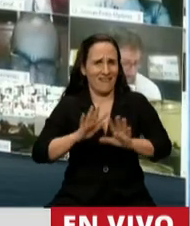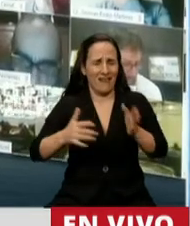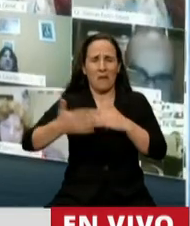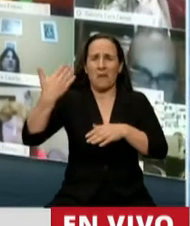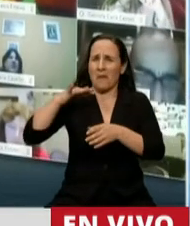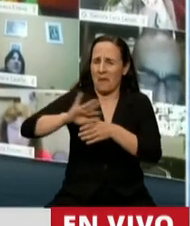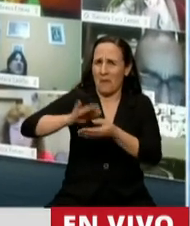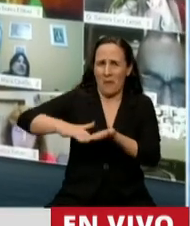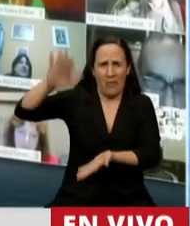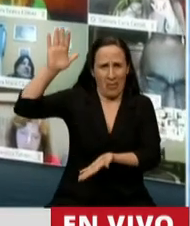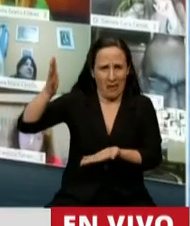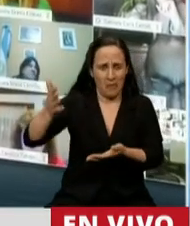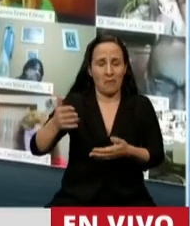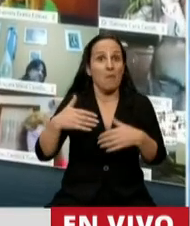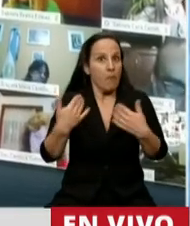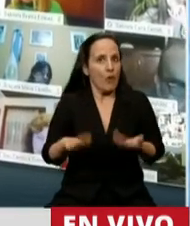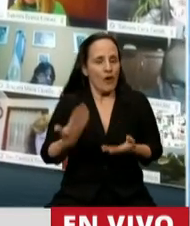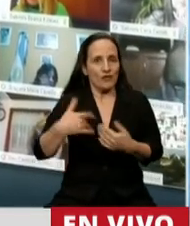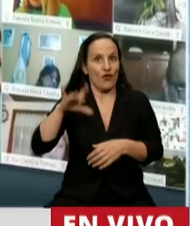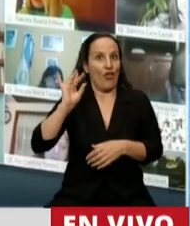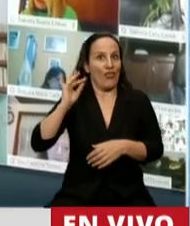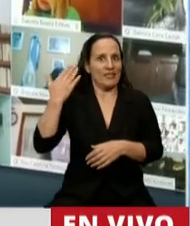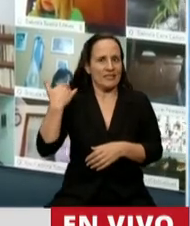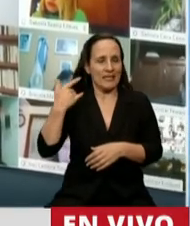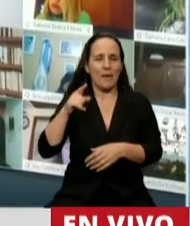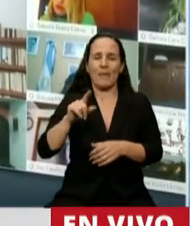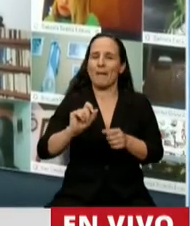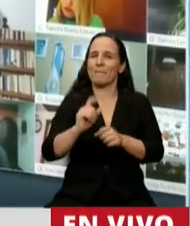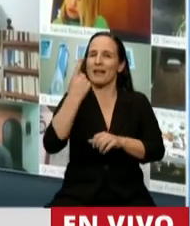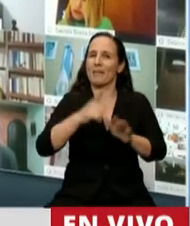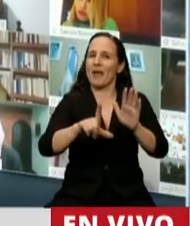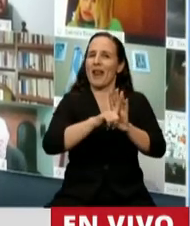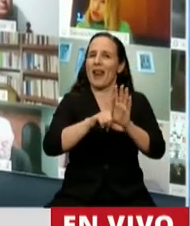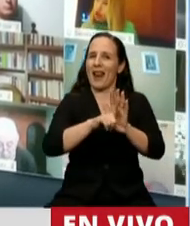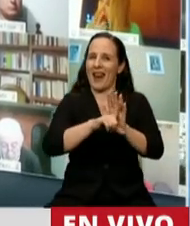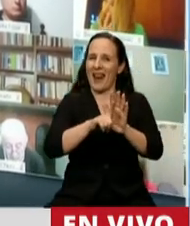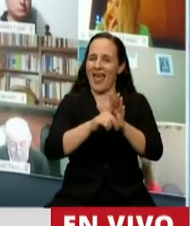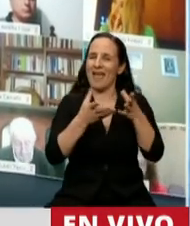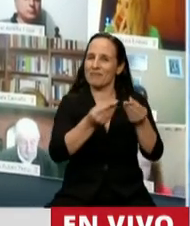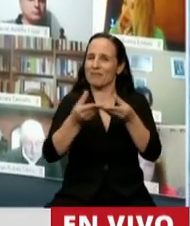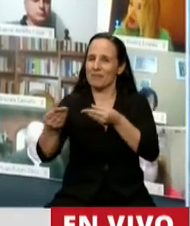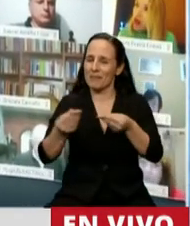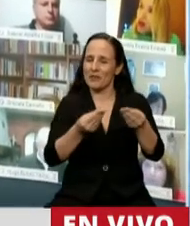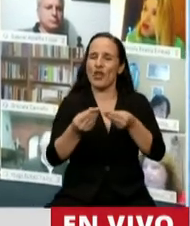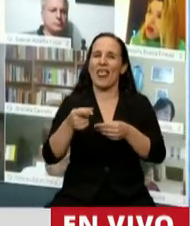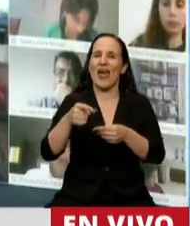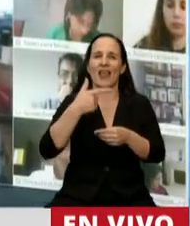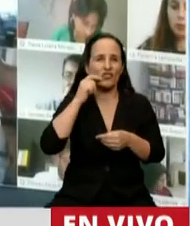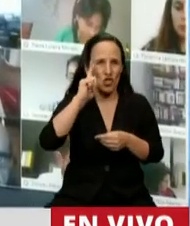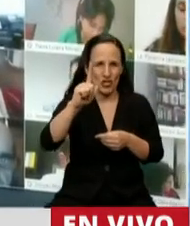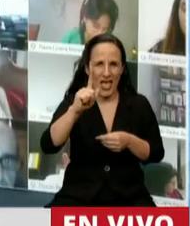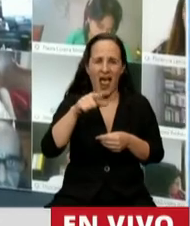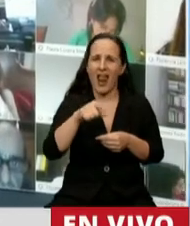Por eso mismo, en diciembre pasado, aprobábamos la primera ley, la ley de solidaridad social, que ya contenía una